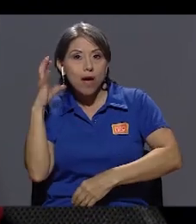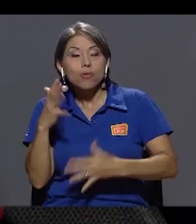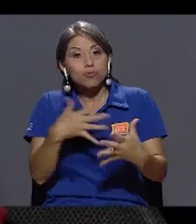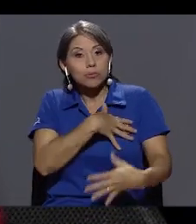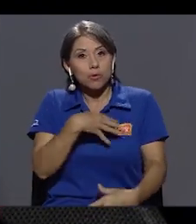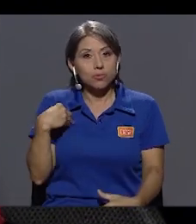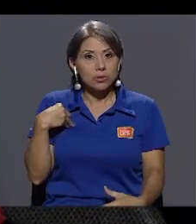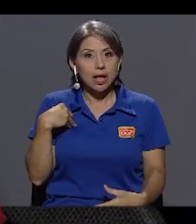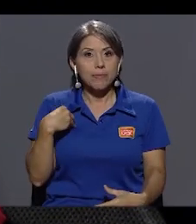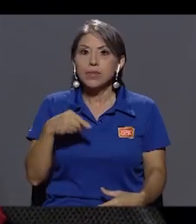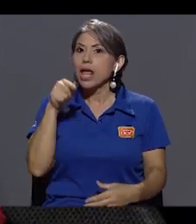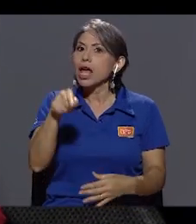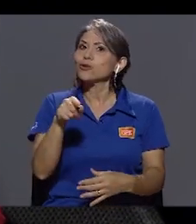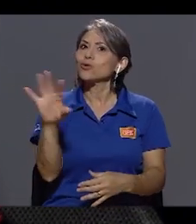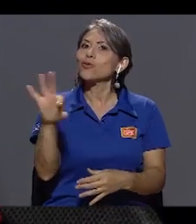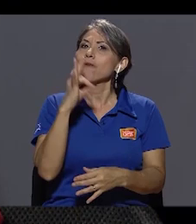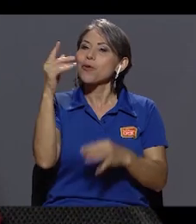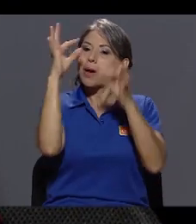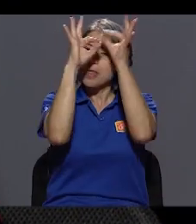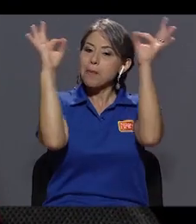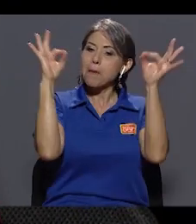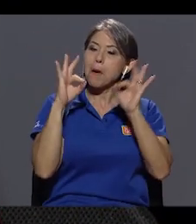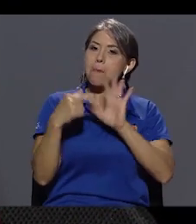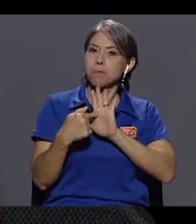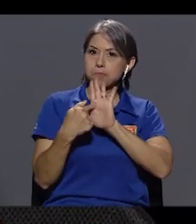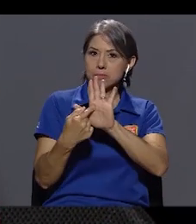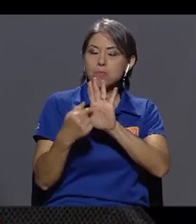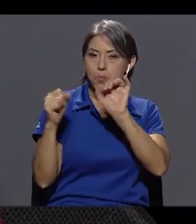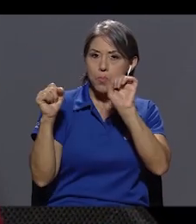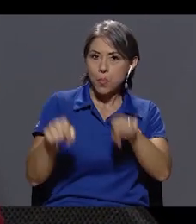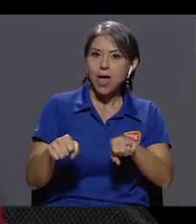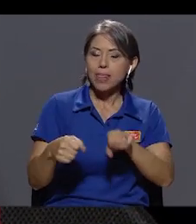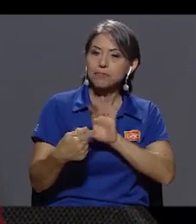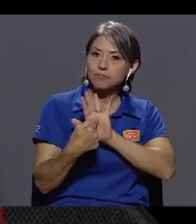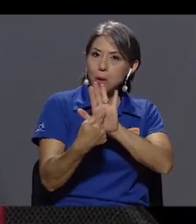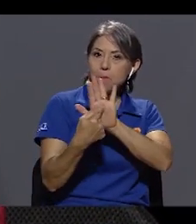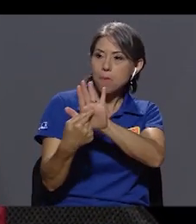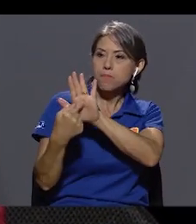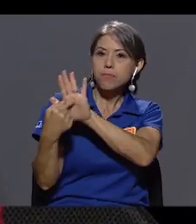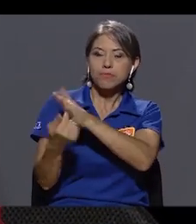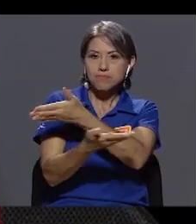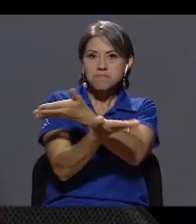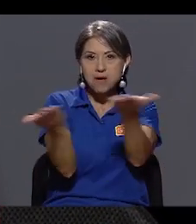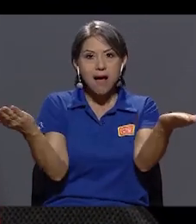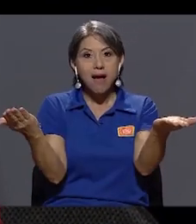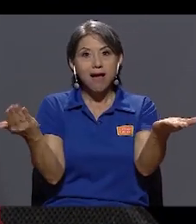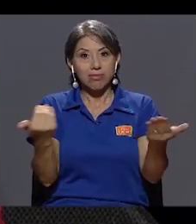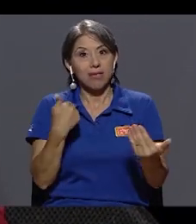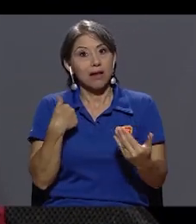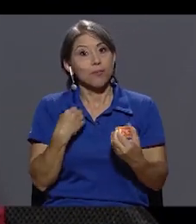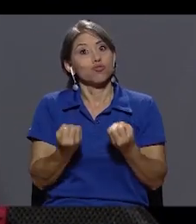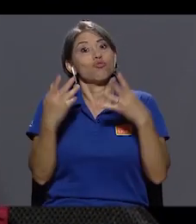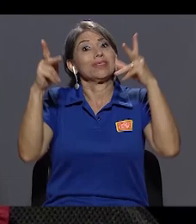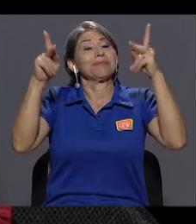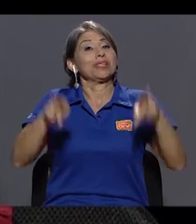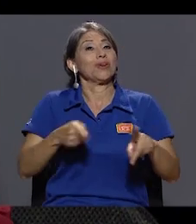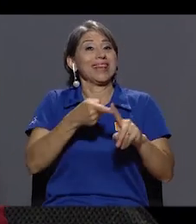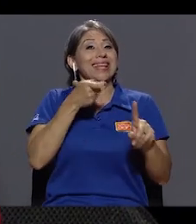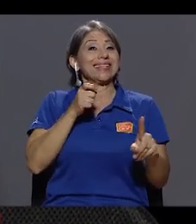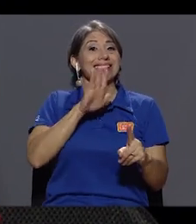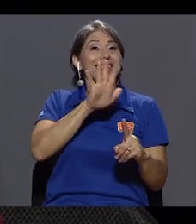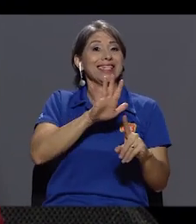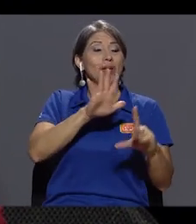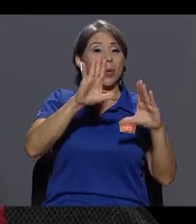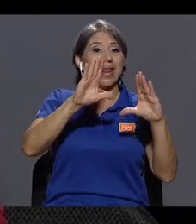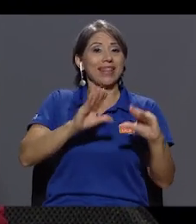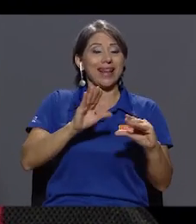tenerlo. Y es una gran vitrina, es una gran herramienta para que ellos se puedan mostrar ante el público que tenemos un gran rating de 5 de la tarde